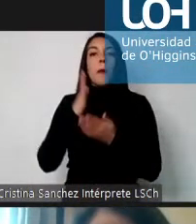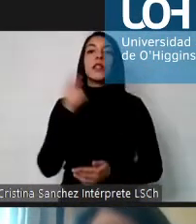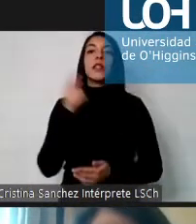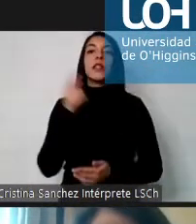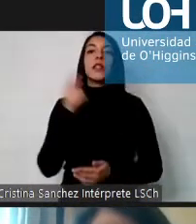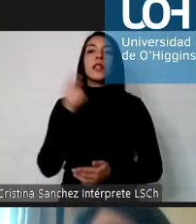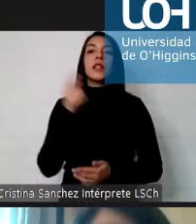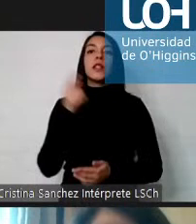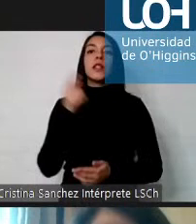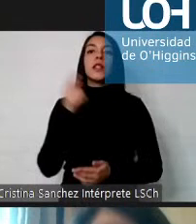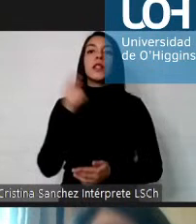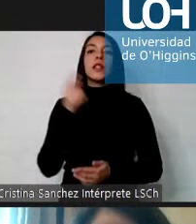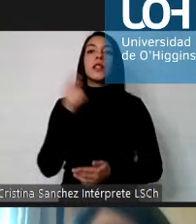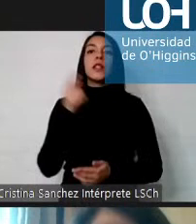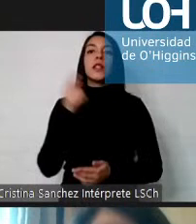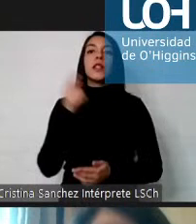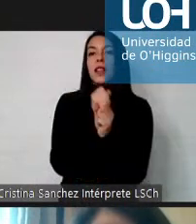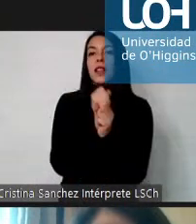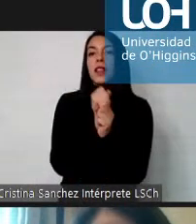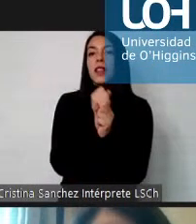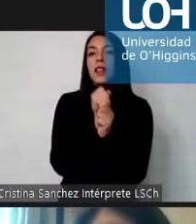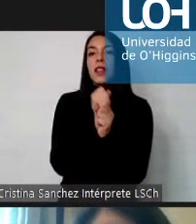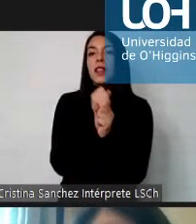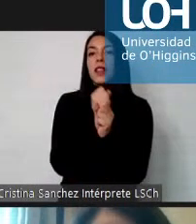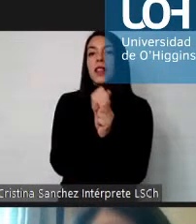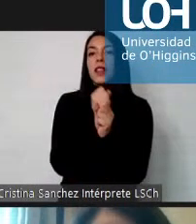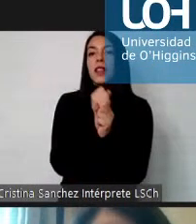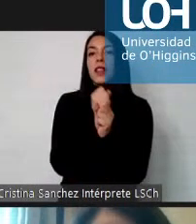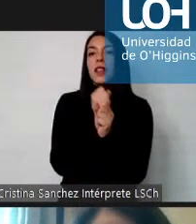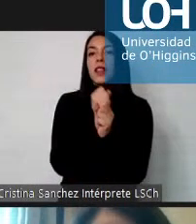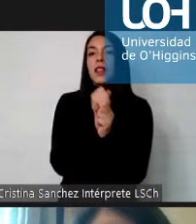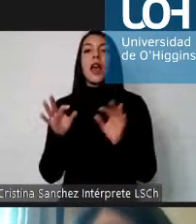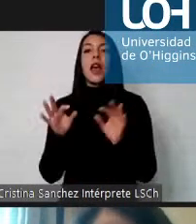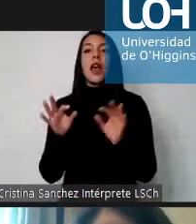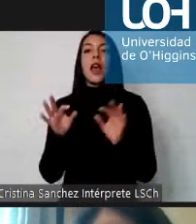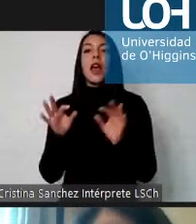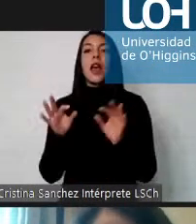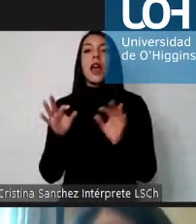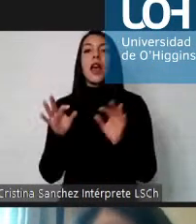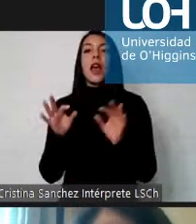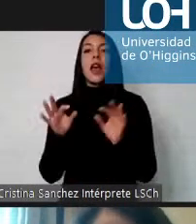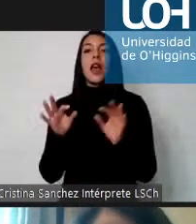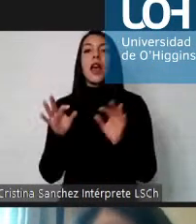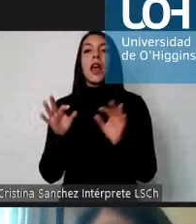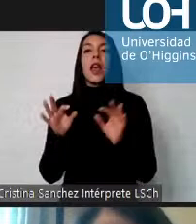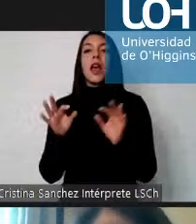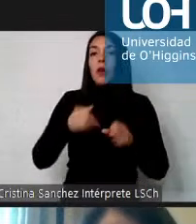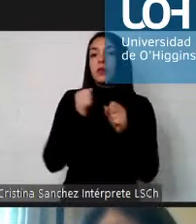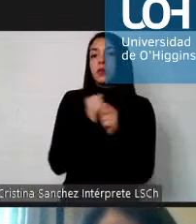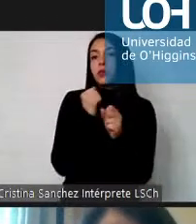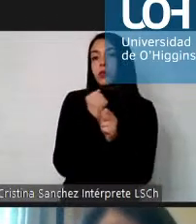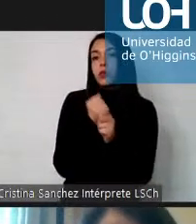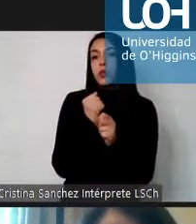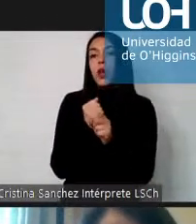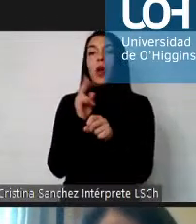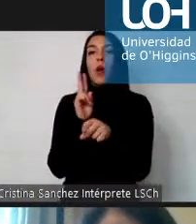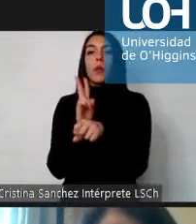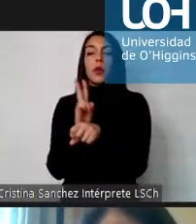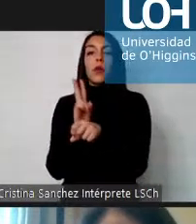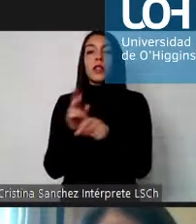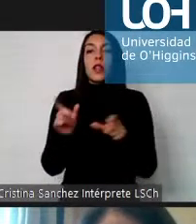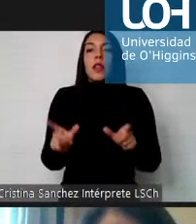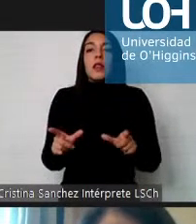trabajado en el sistema de enseñanza regular, en escuelas especiales y en universidades. Actualmente, se